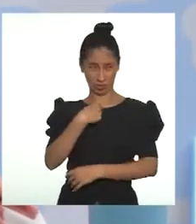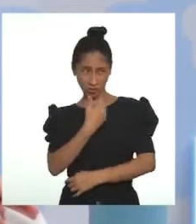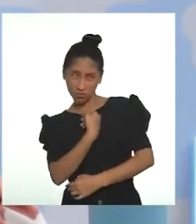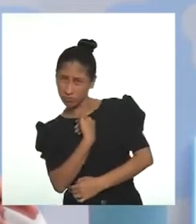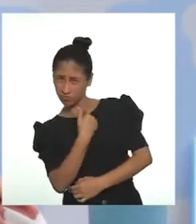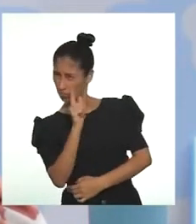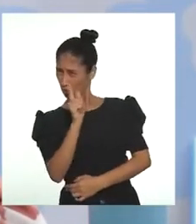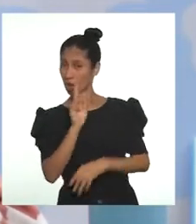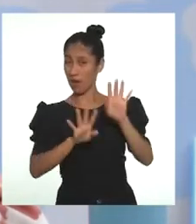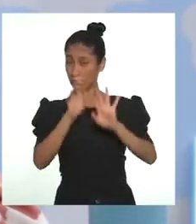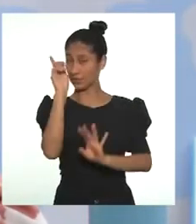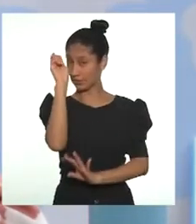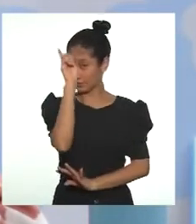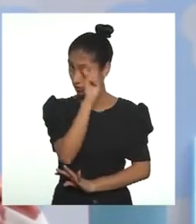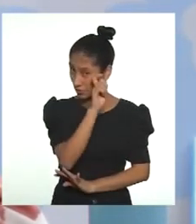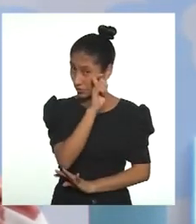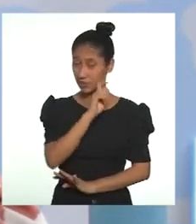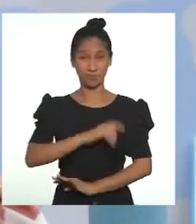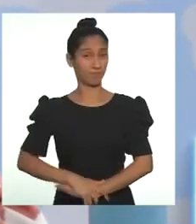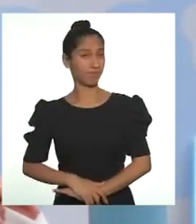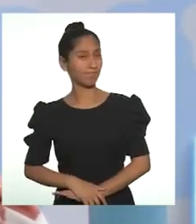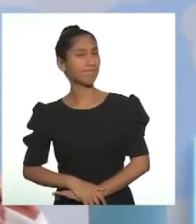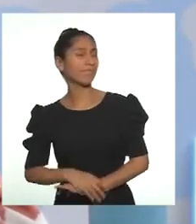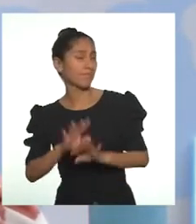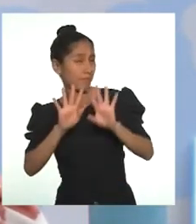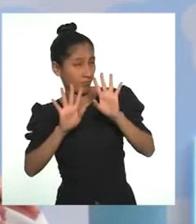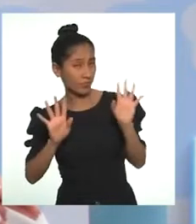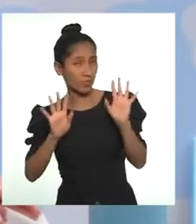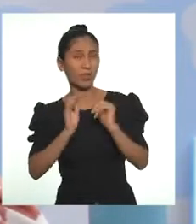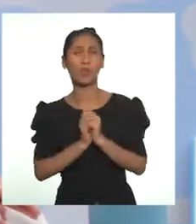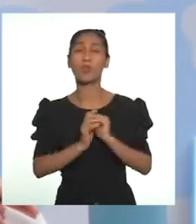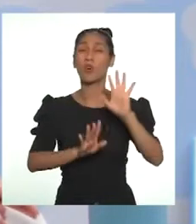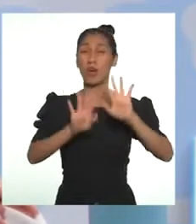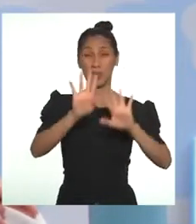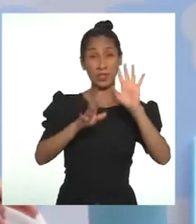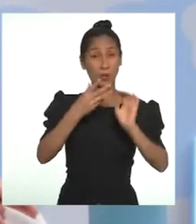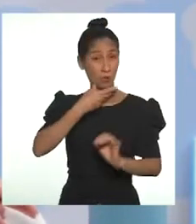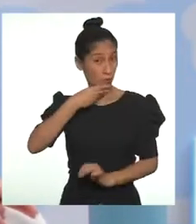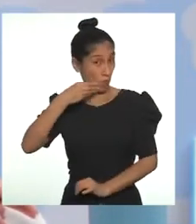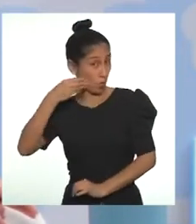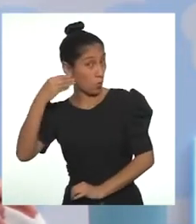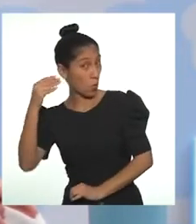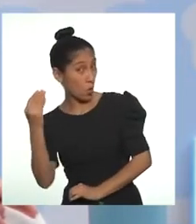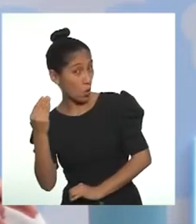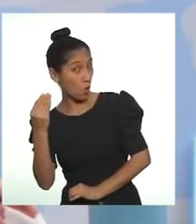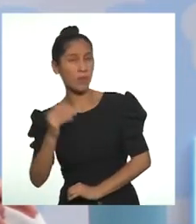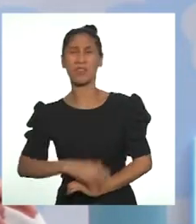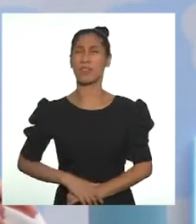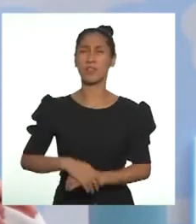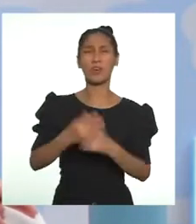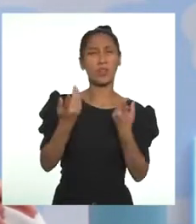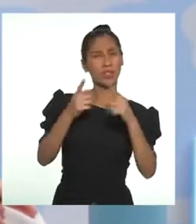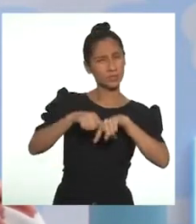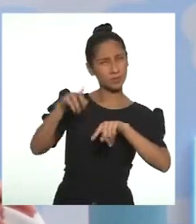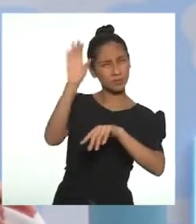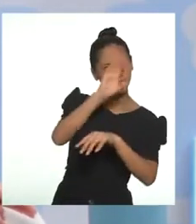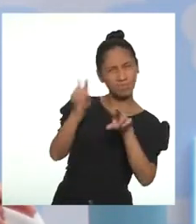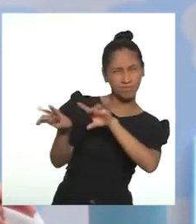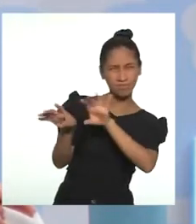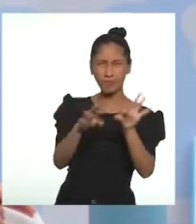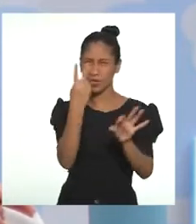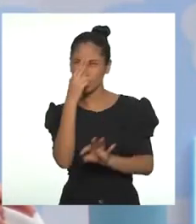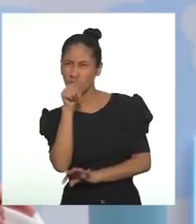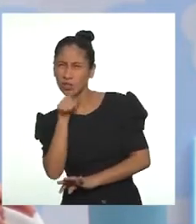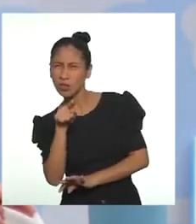que esto es difícil, ¿cierto, Gugliana? Especialmente en la adolescencia. Según mis búsquedas, en esta etapa